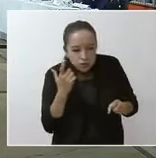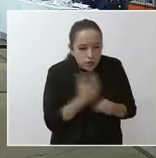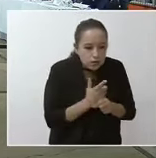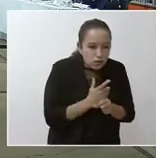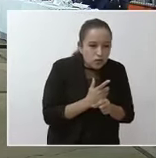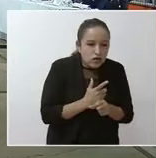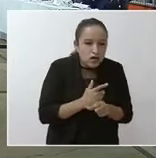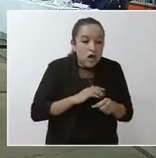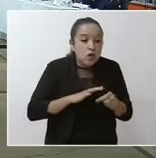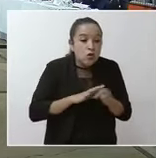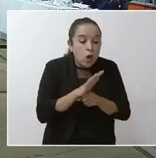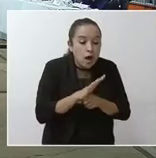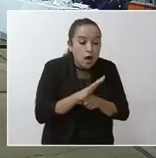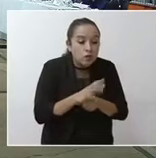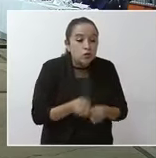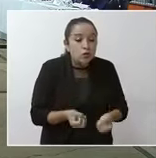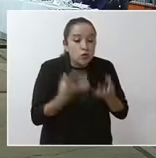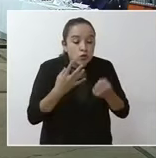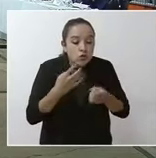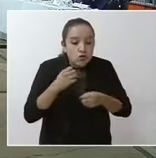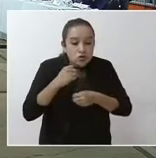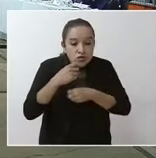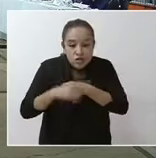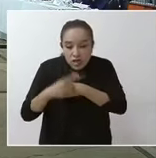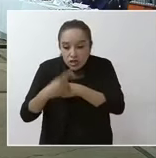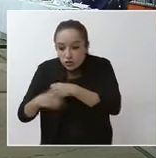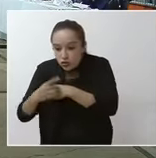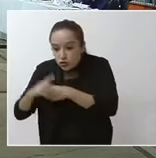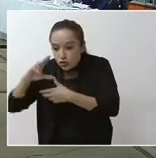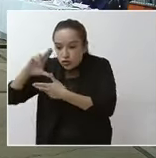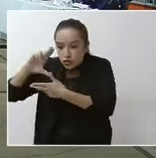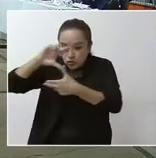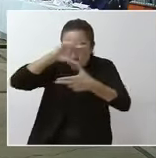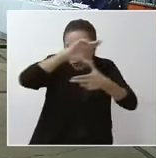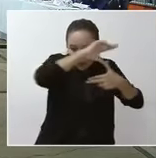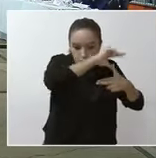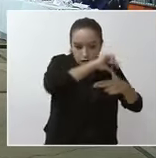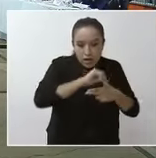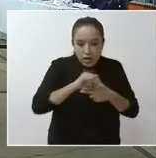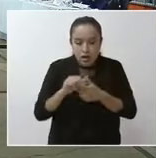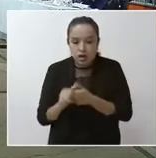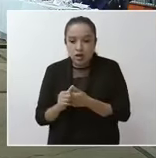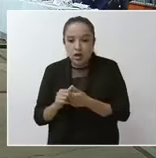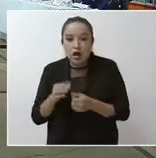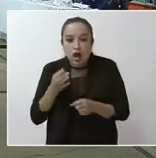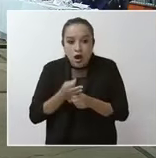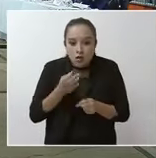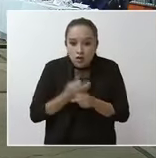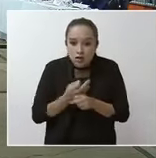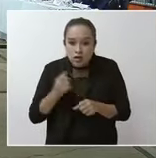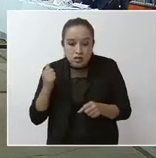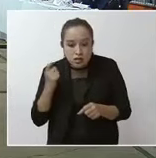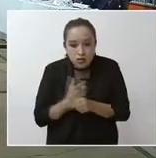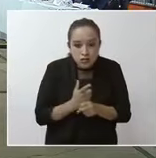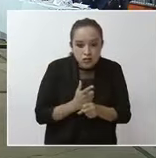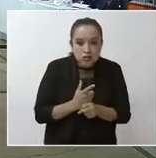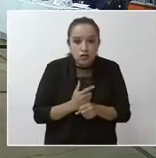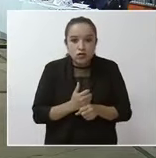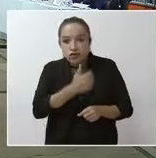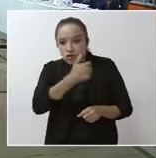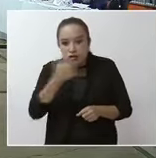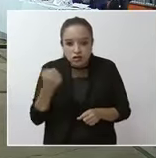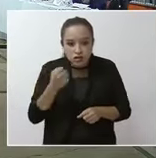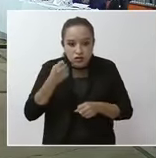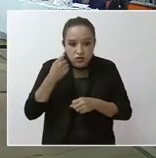Grace. Al día de hoy hemos identificado 600 daños en los tres estados, tanto en su red